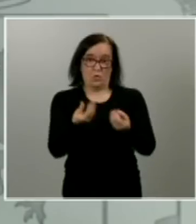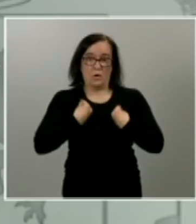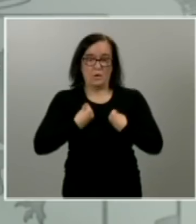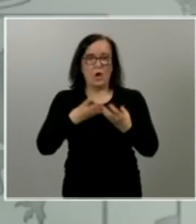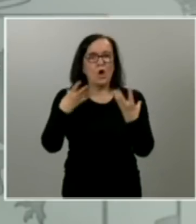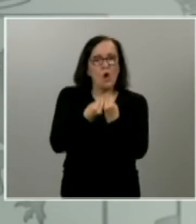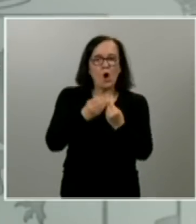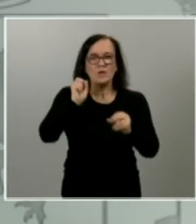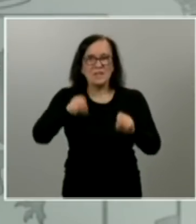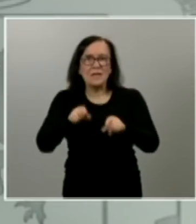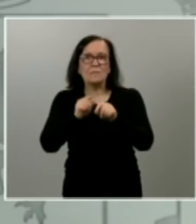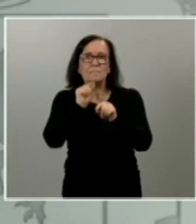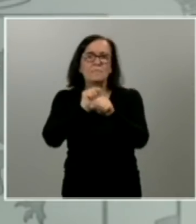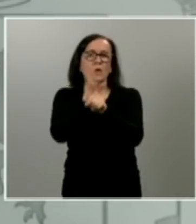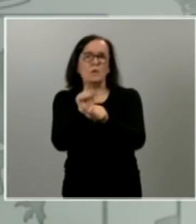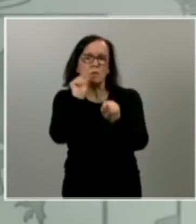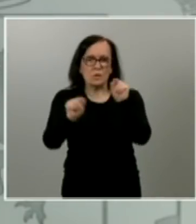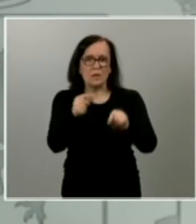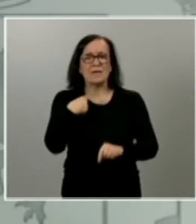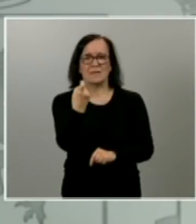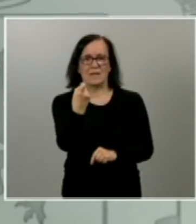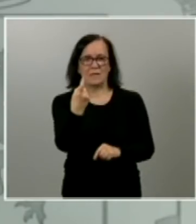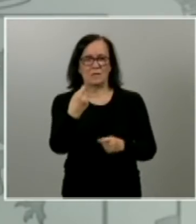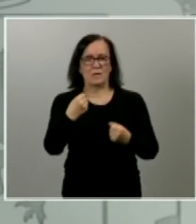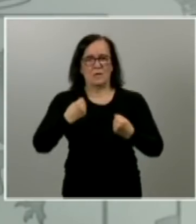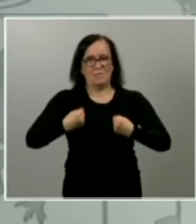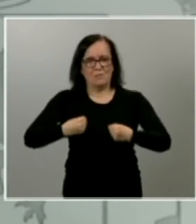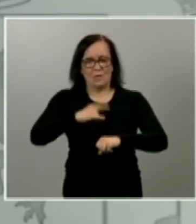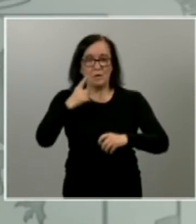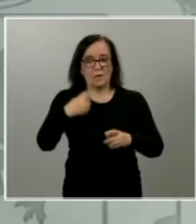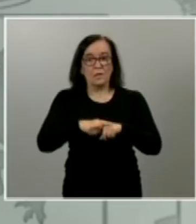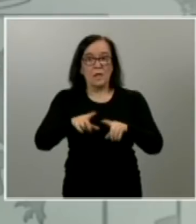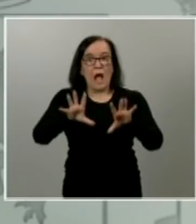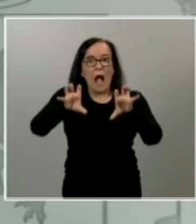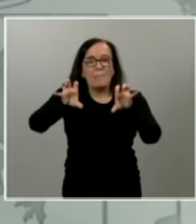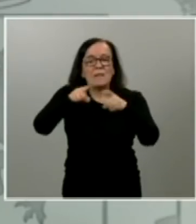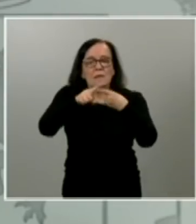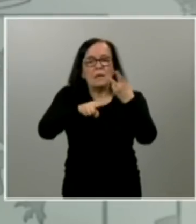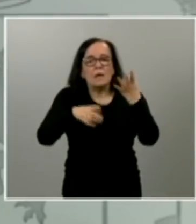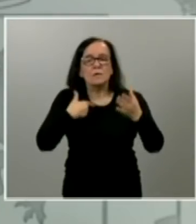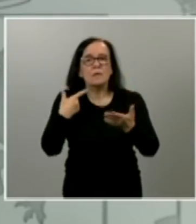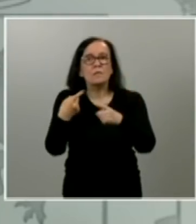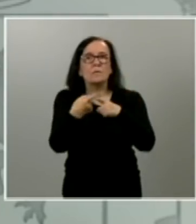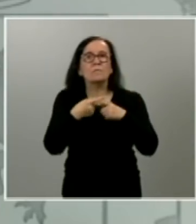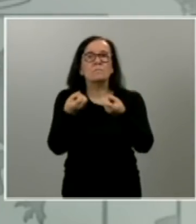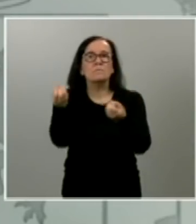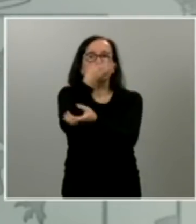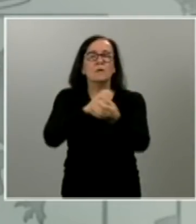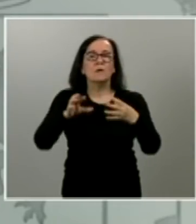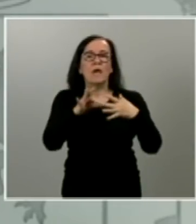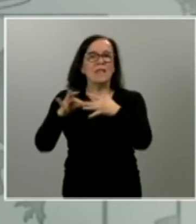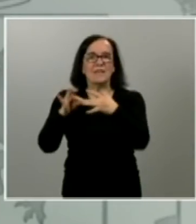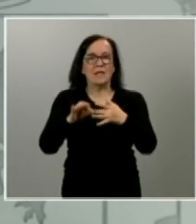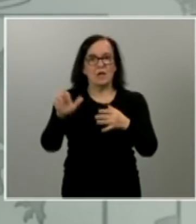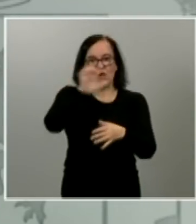la pandemia del COVID-19 necesita ser reforzado esa gran lección también quiero compartirla con el resto de líderes europeos la estoy compartiendo con